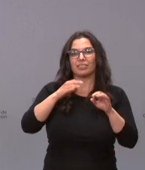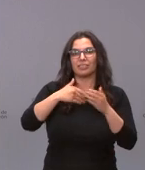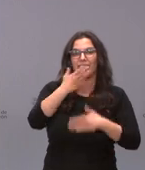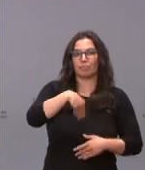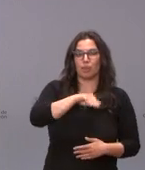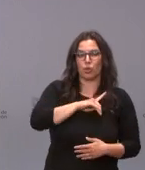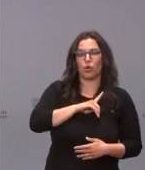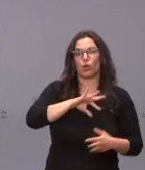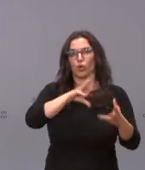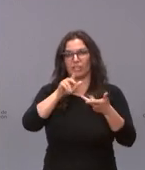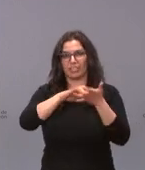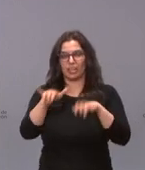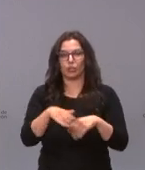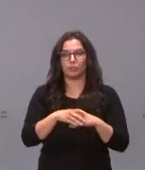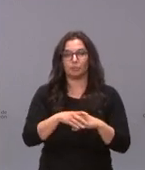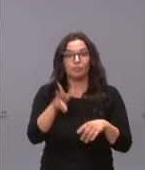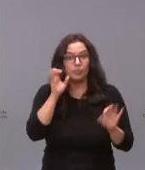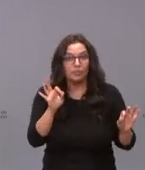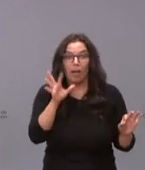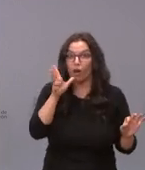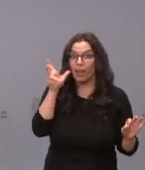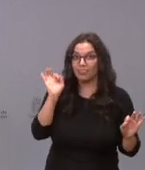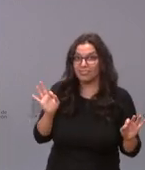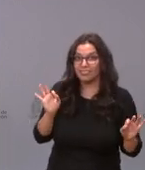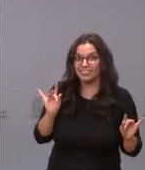nos escuchas y si me escucháis ahora